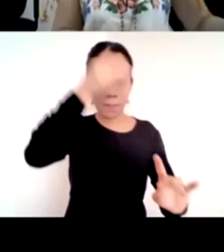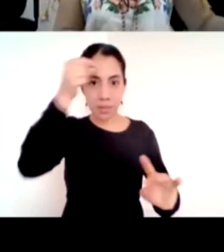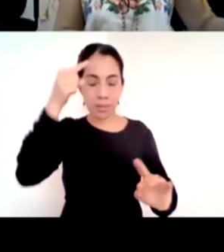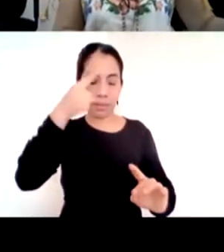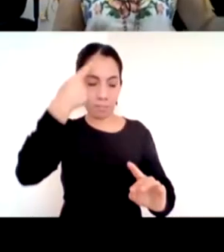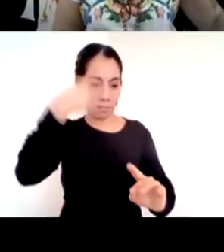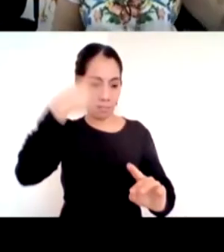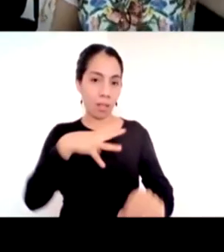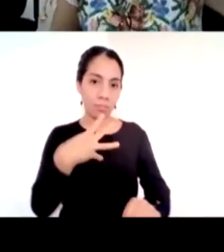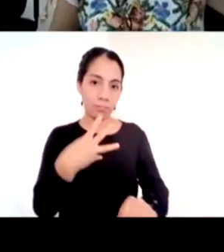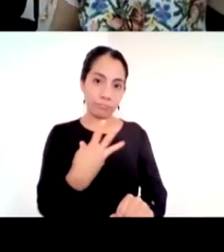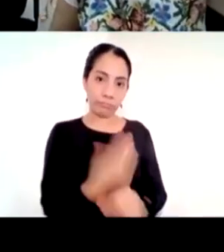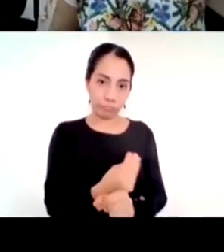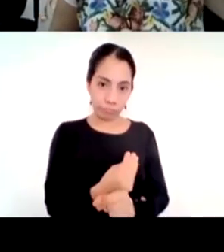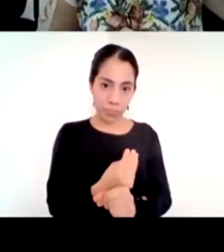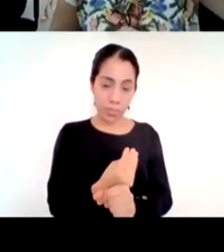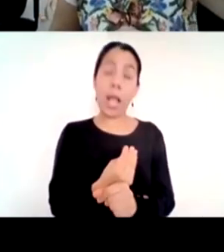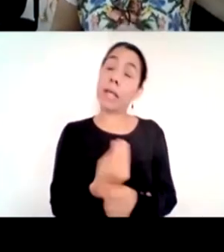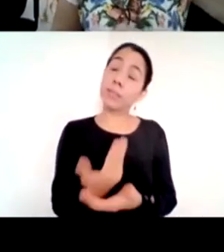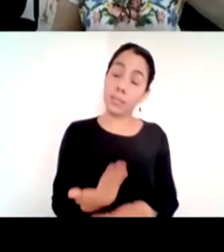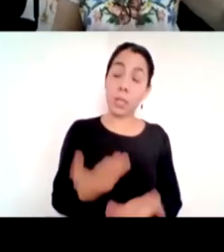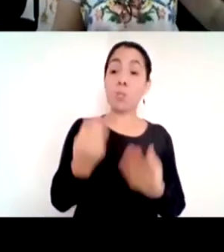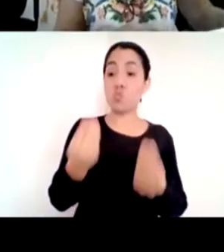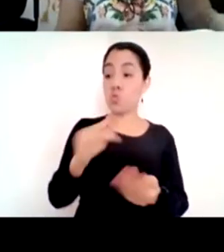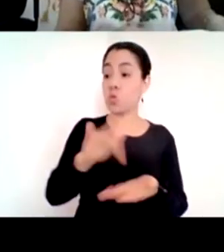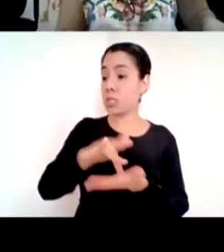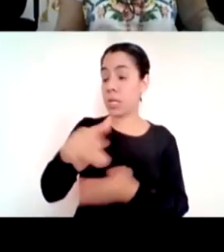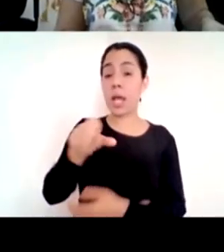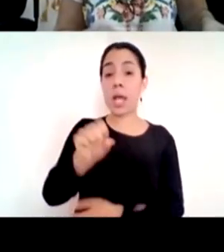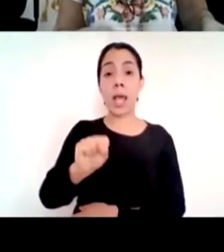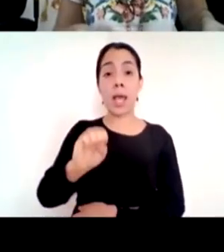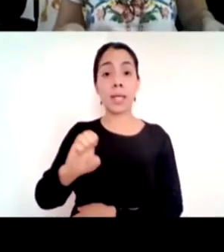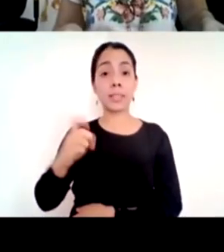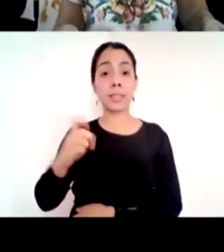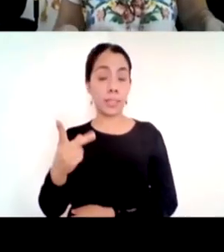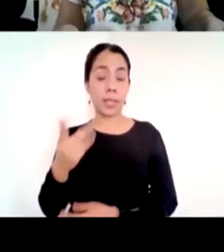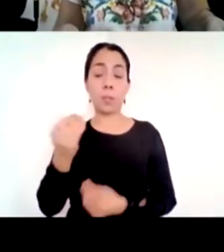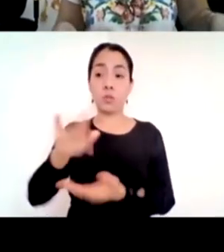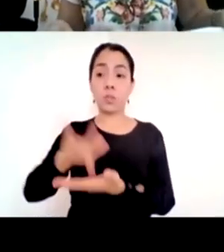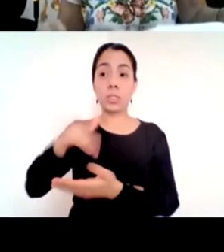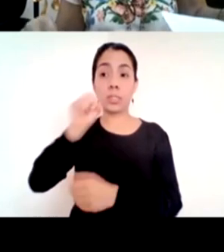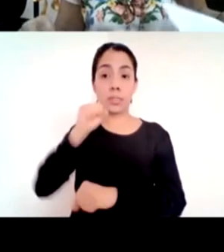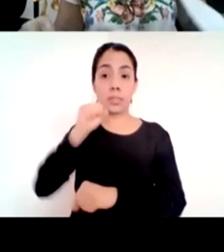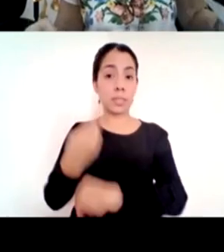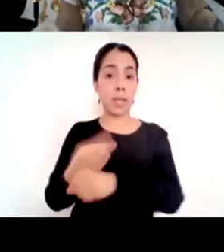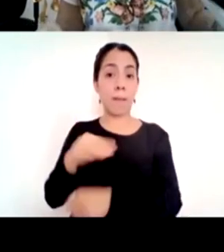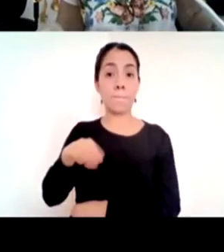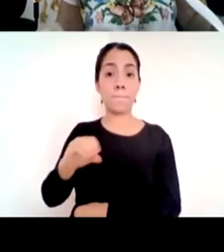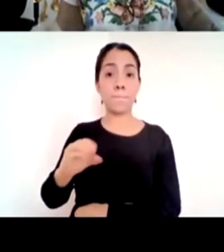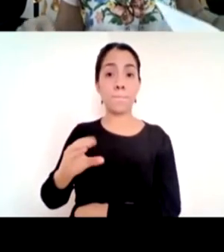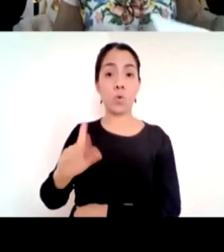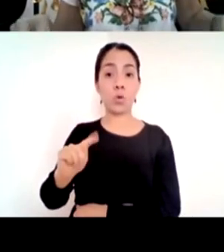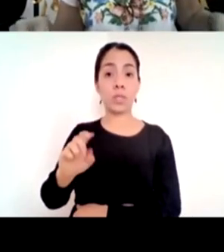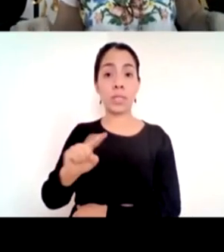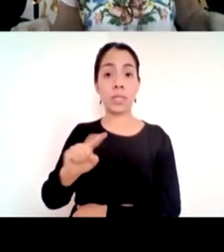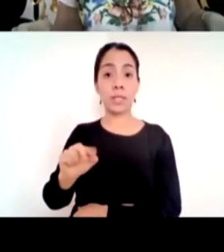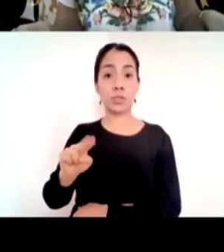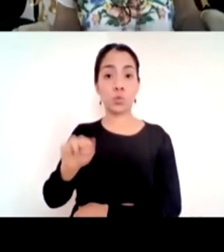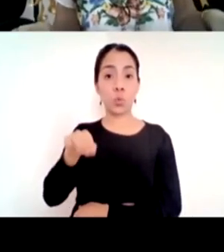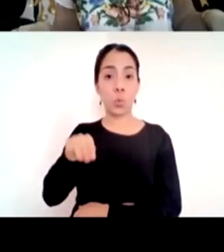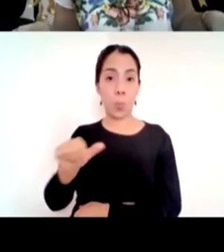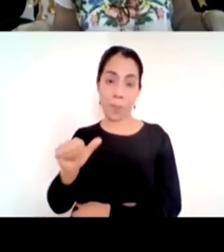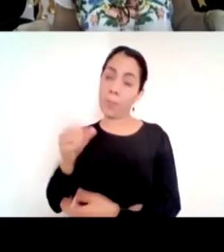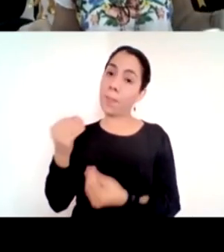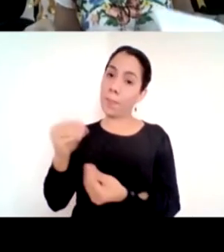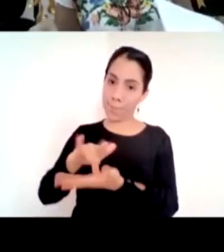darle las gracias a la Secretaría de Educación Pública y muy en particular al secretario Montezuma y simplemente decir